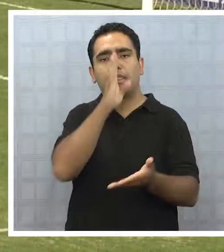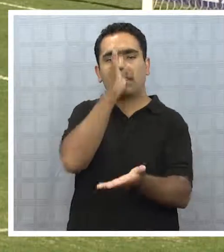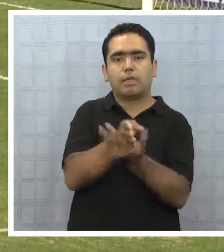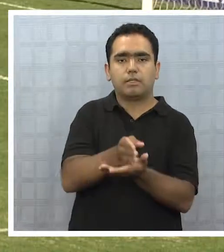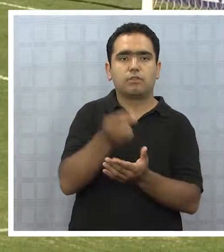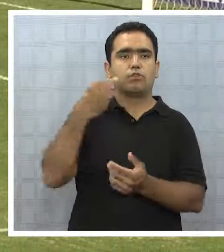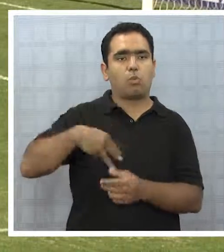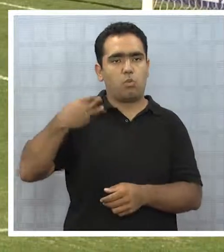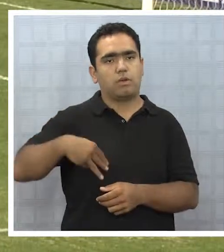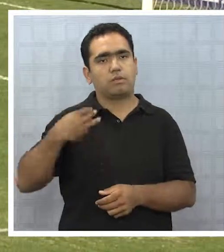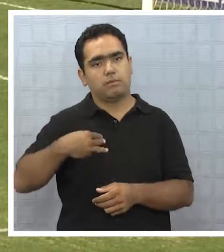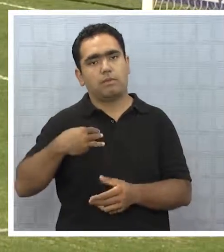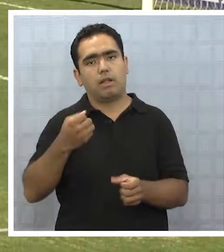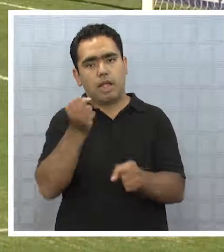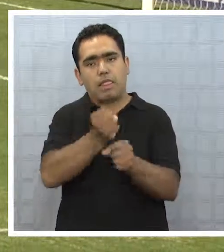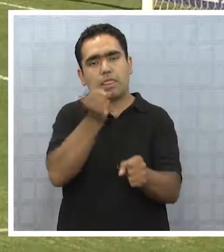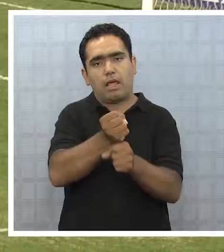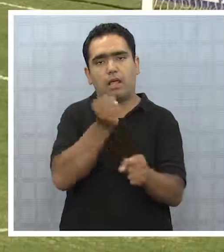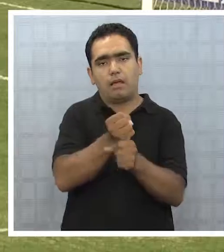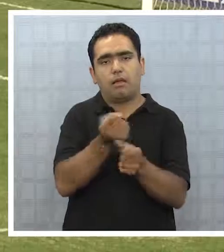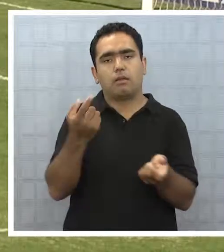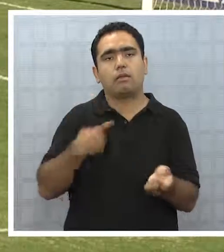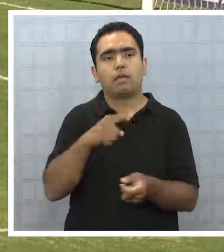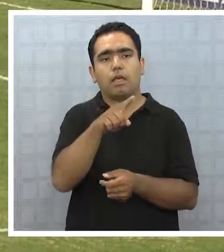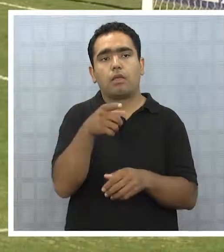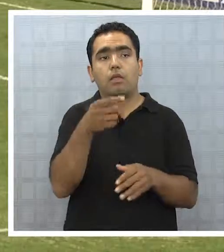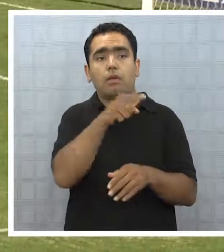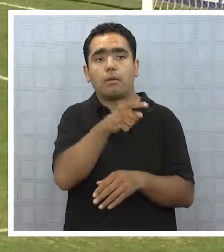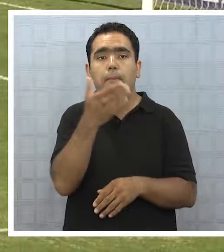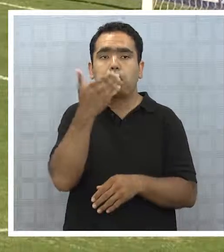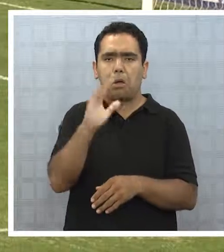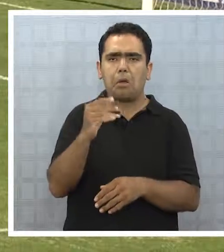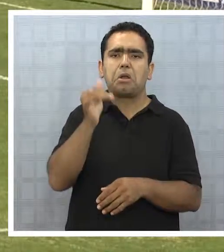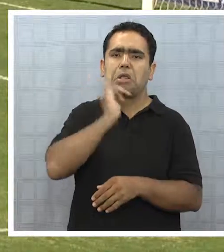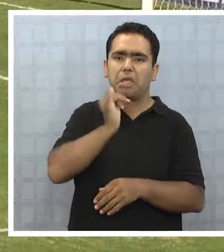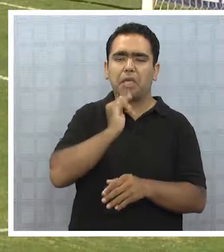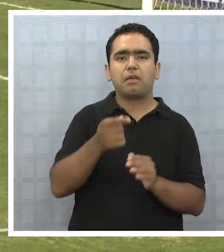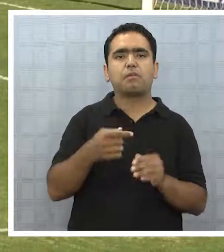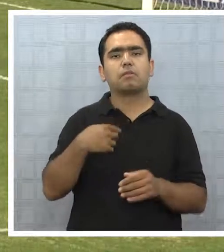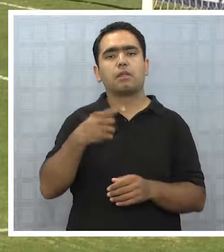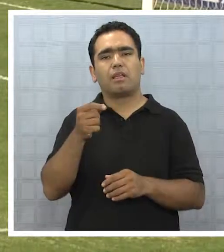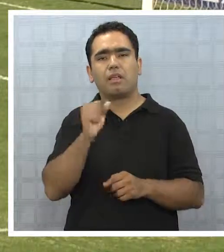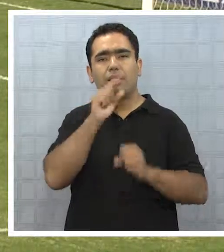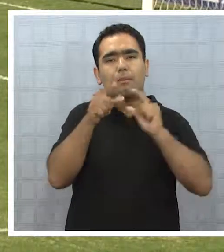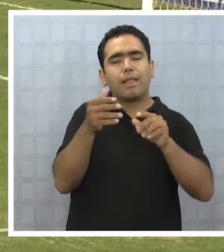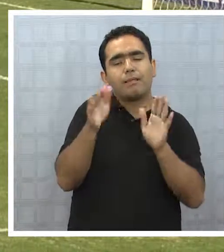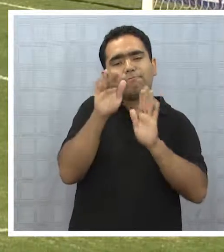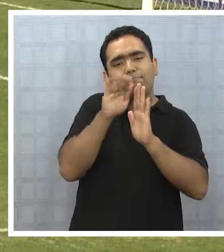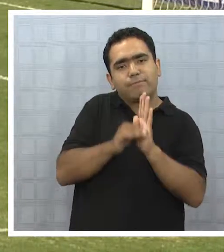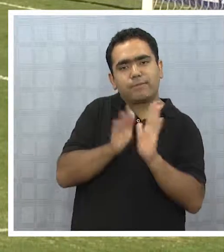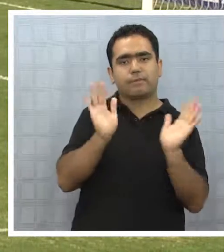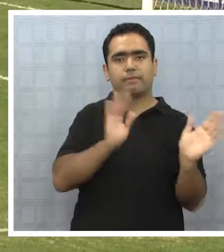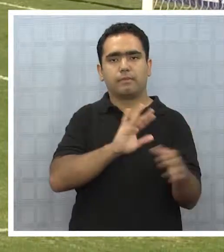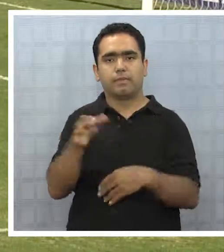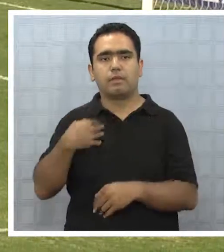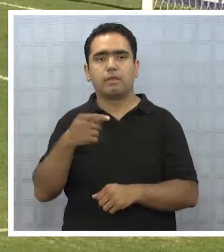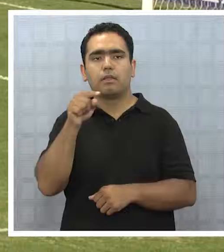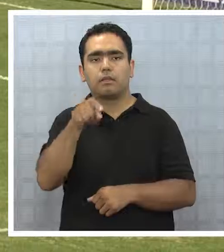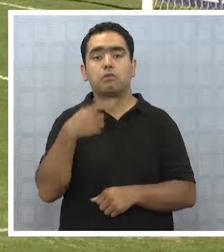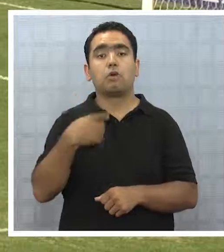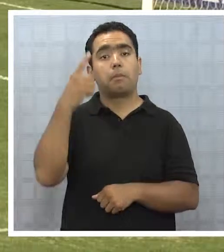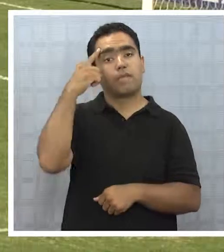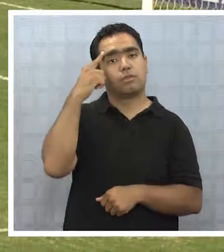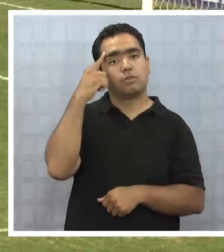decisión de los funcionarios municipales que, en este caso, antepusieron su condición de Iquiqueños a las demandas sociales. Me parece